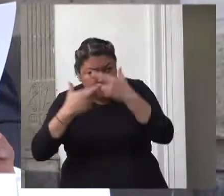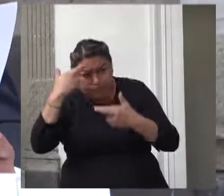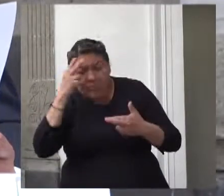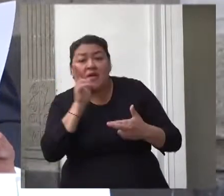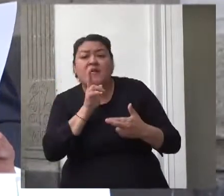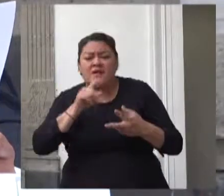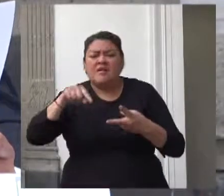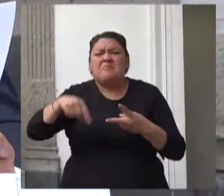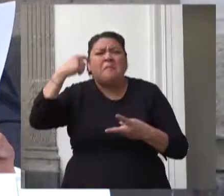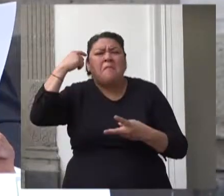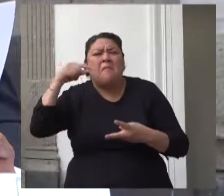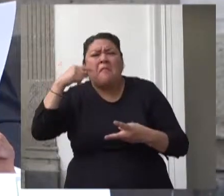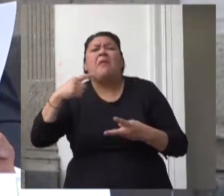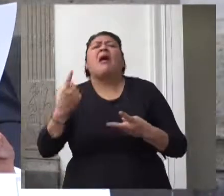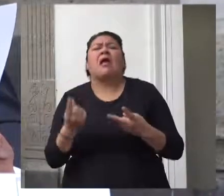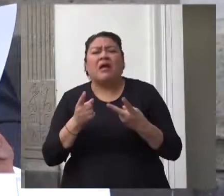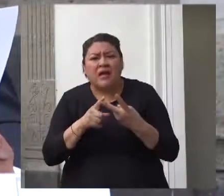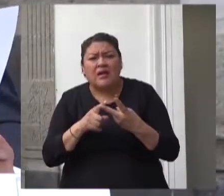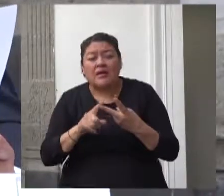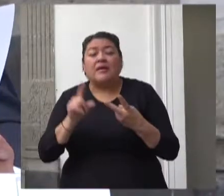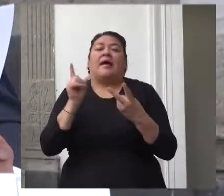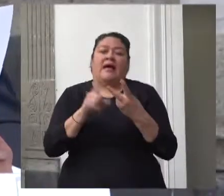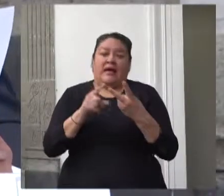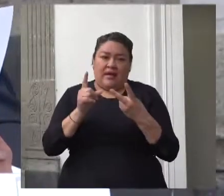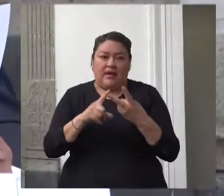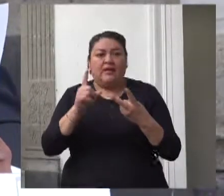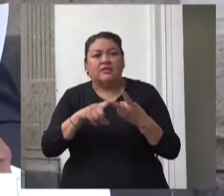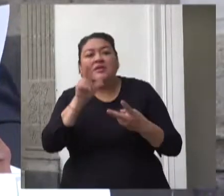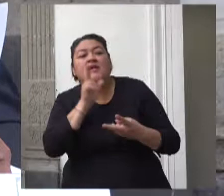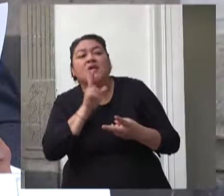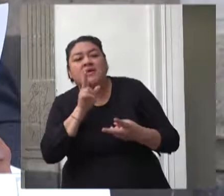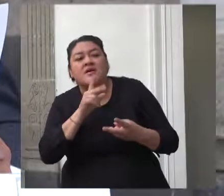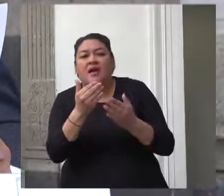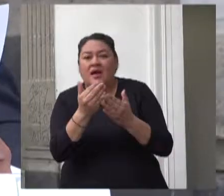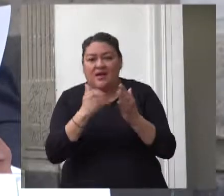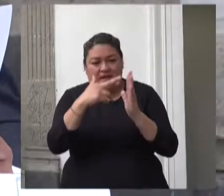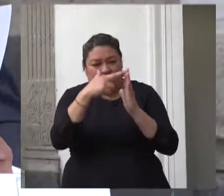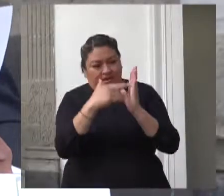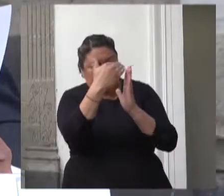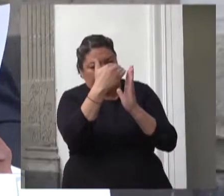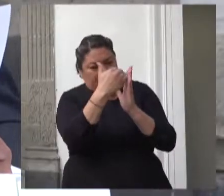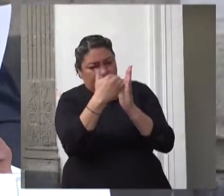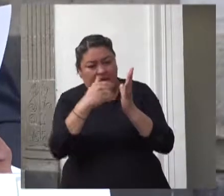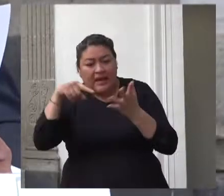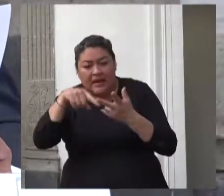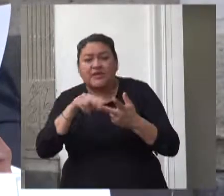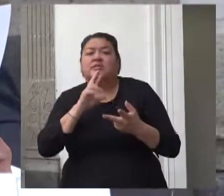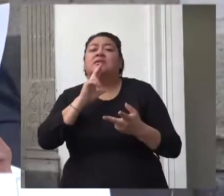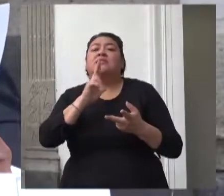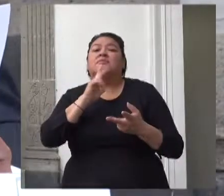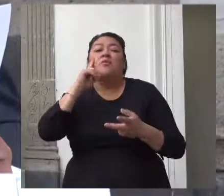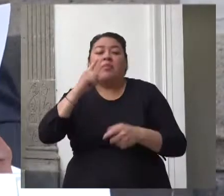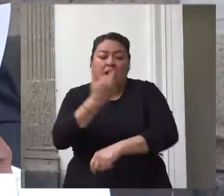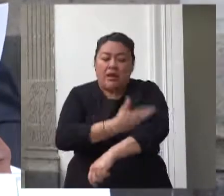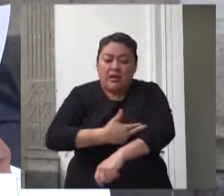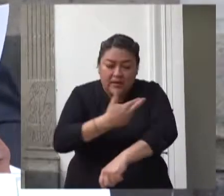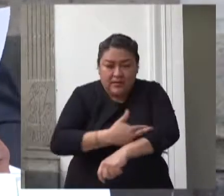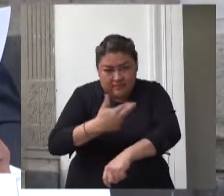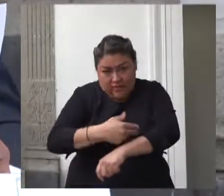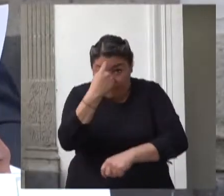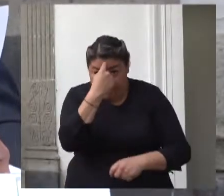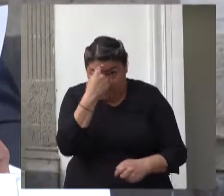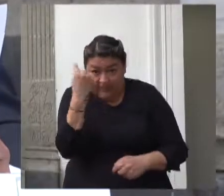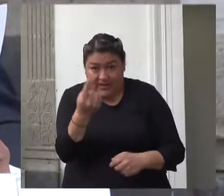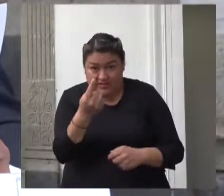tiene la finalidad de promover la mejora de las regulaciones y la simplificación de trámites y servicios